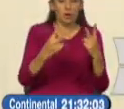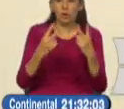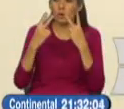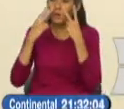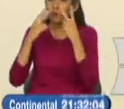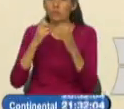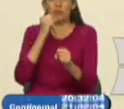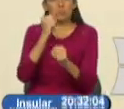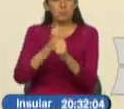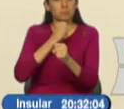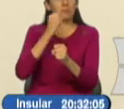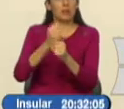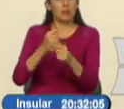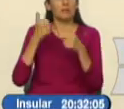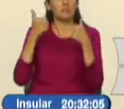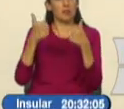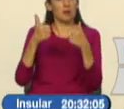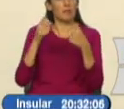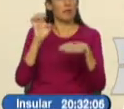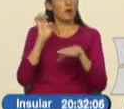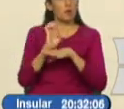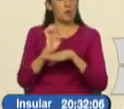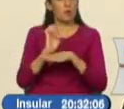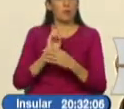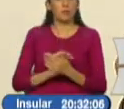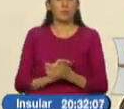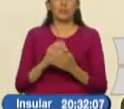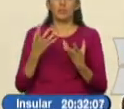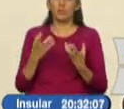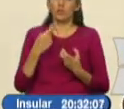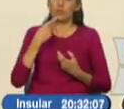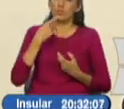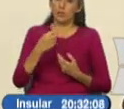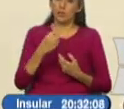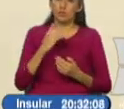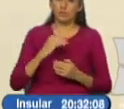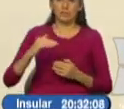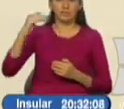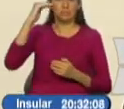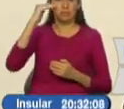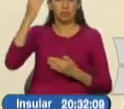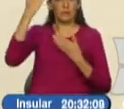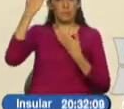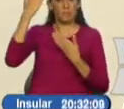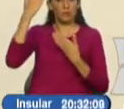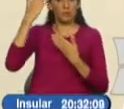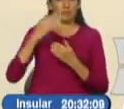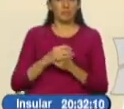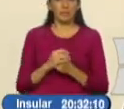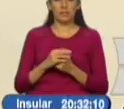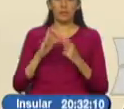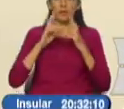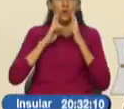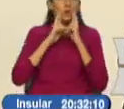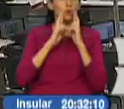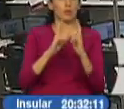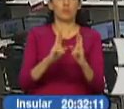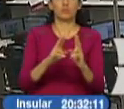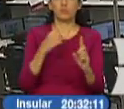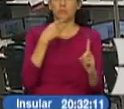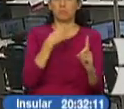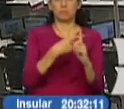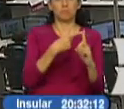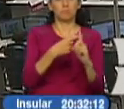excelente que realizó el Ecuador y puedo decirlo desde el nivel político más alto son los resultados que hemos tenido.